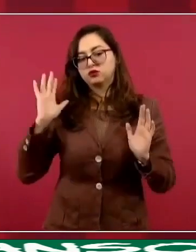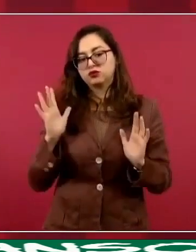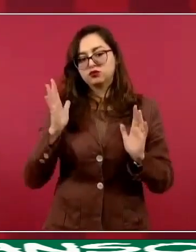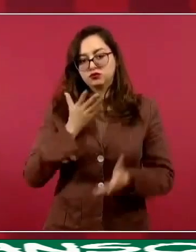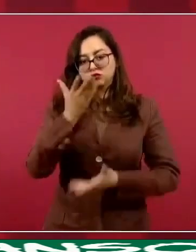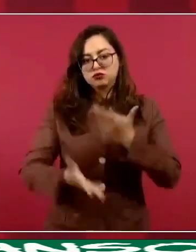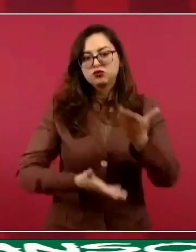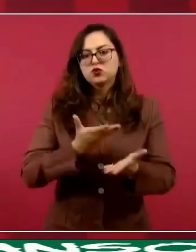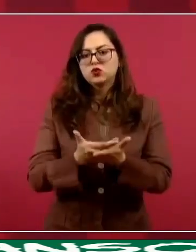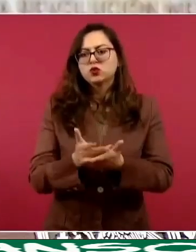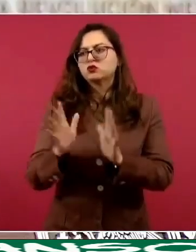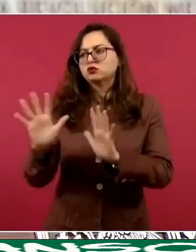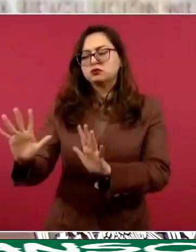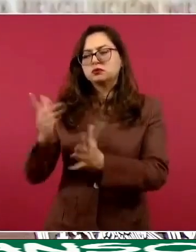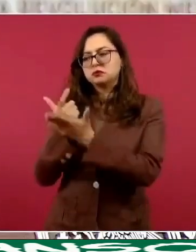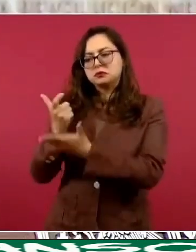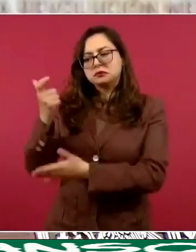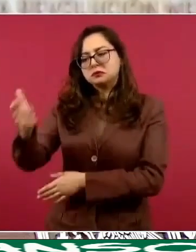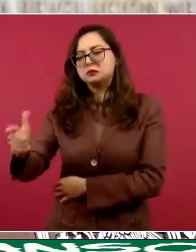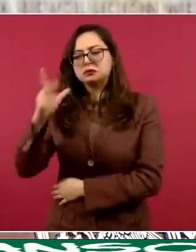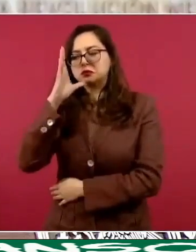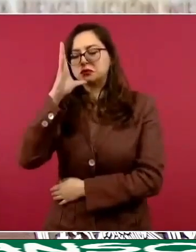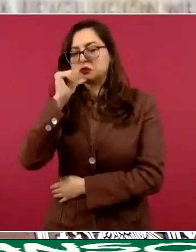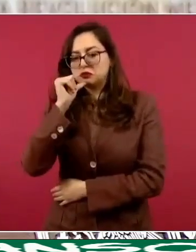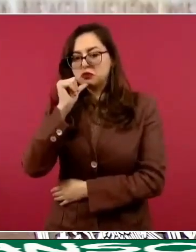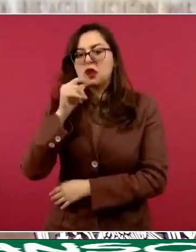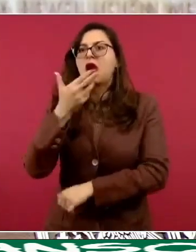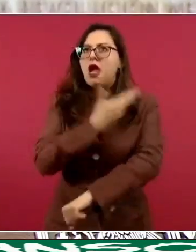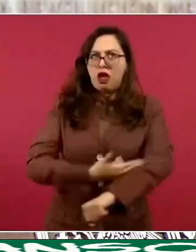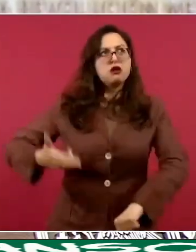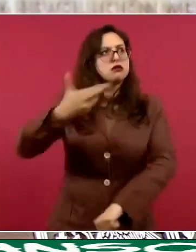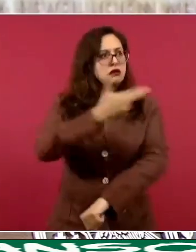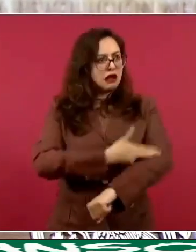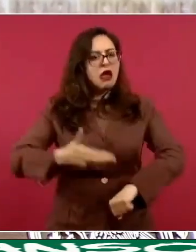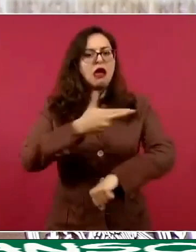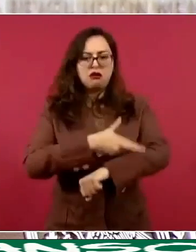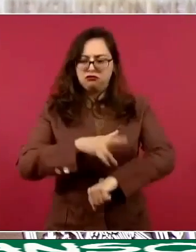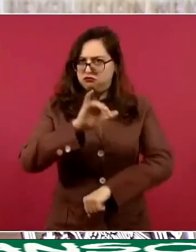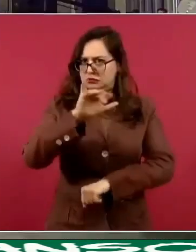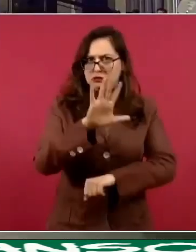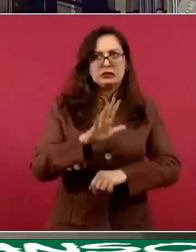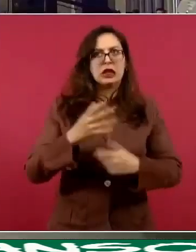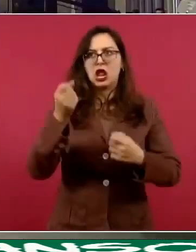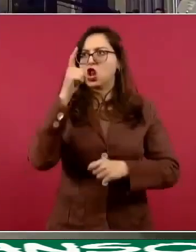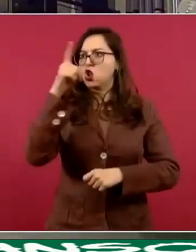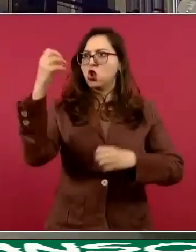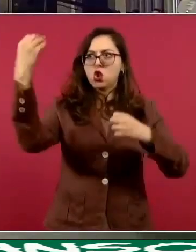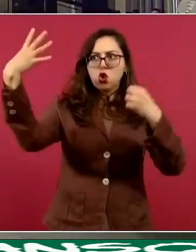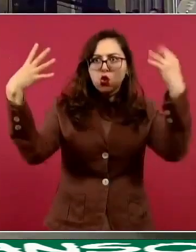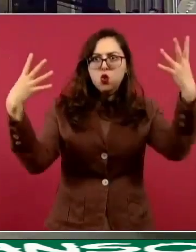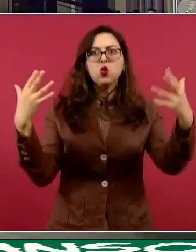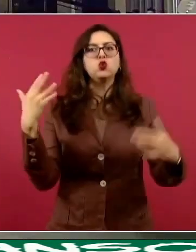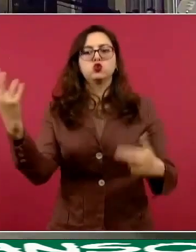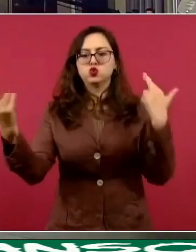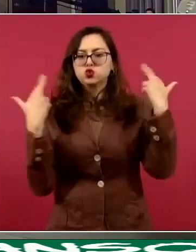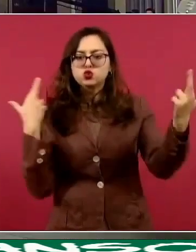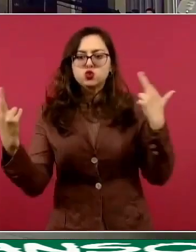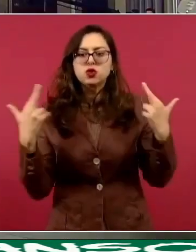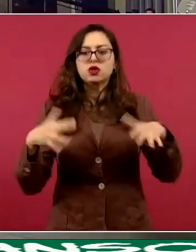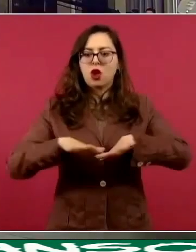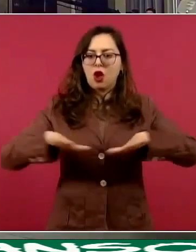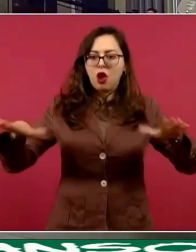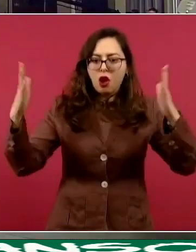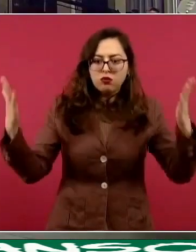nosotros nos encargamos del escenario y de las luces, claro,